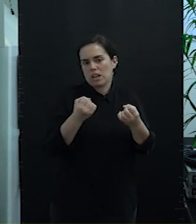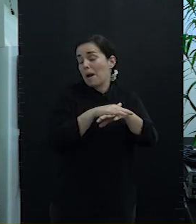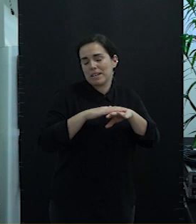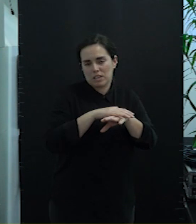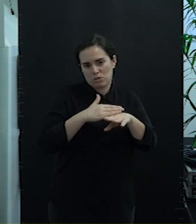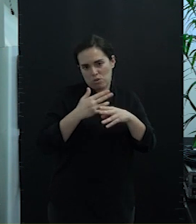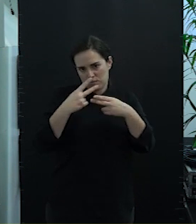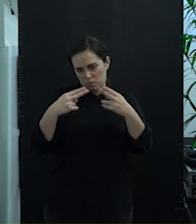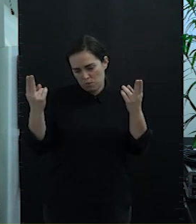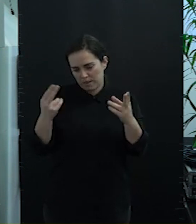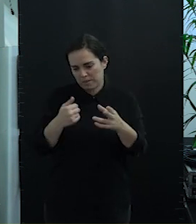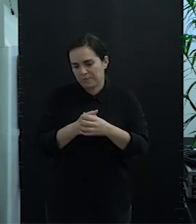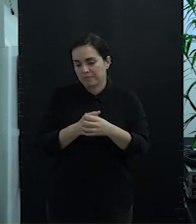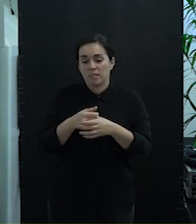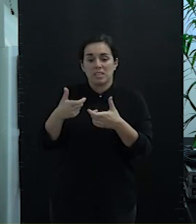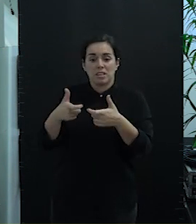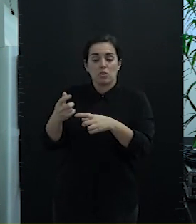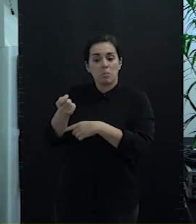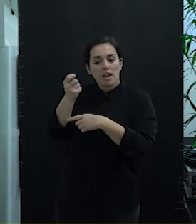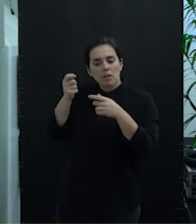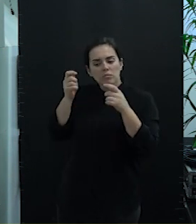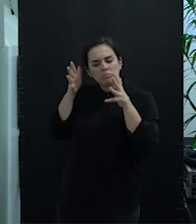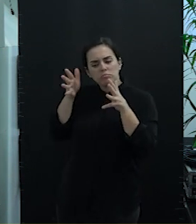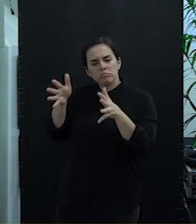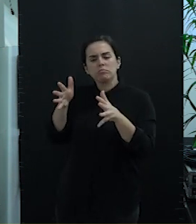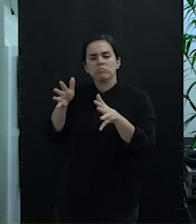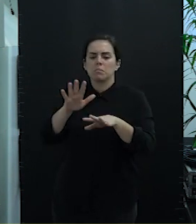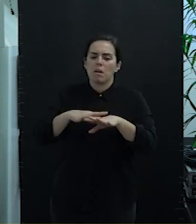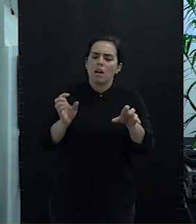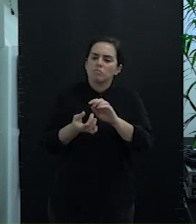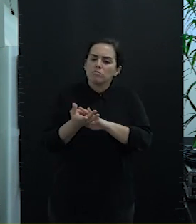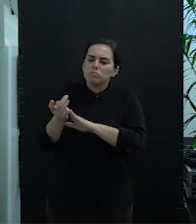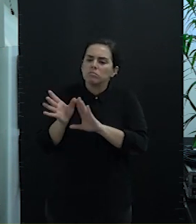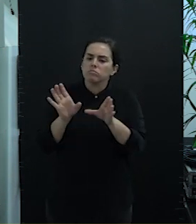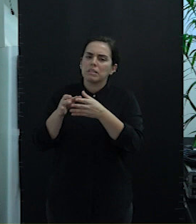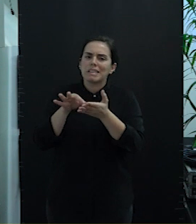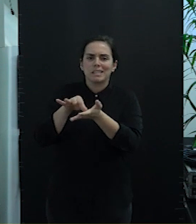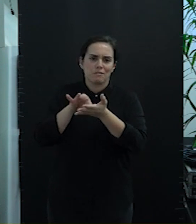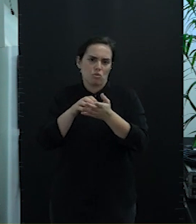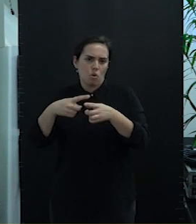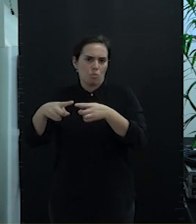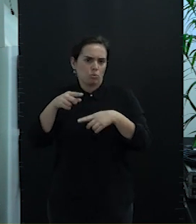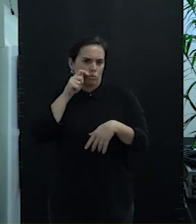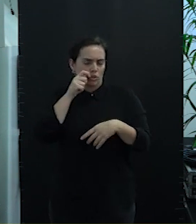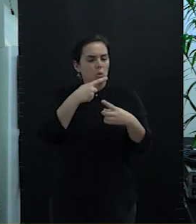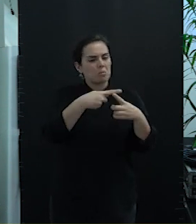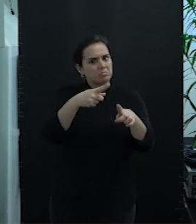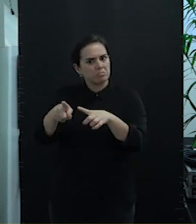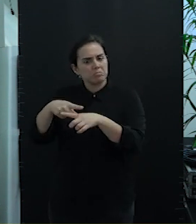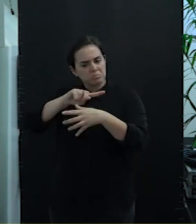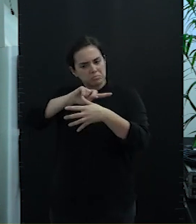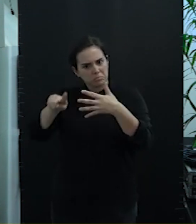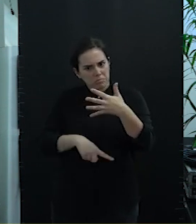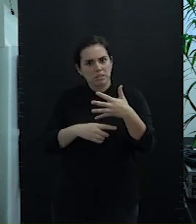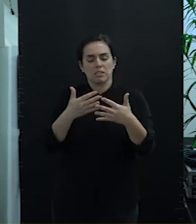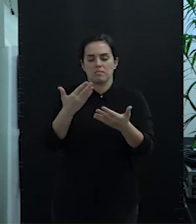Asesorar al sector pesqueo en la creación de un conjunto de servicios y productos turísticos diferenciados. Garantizar la calidad